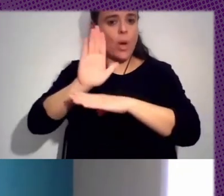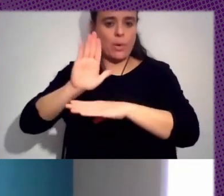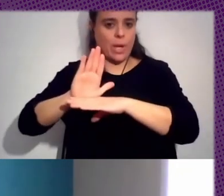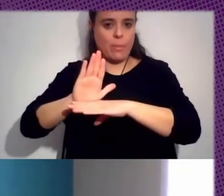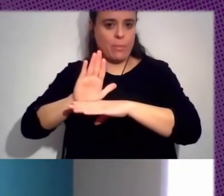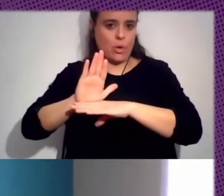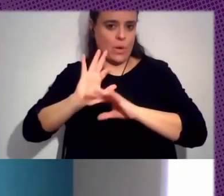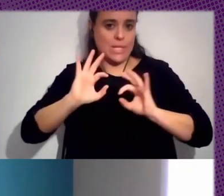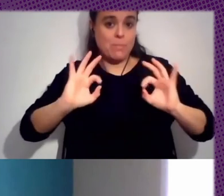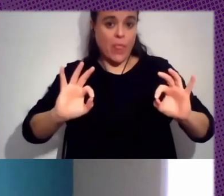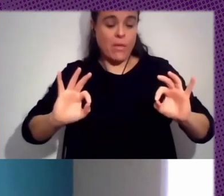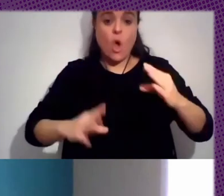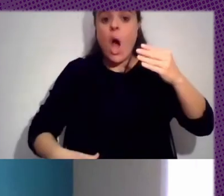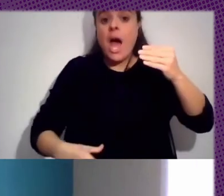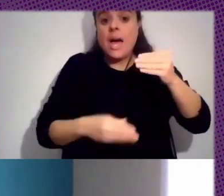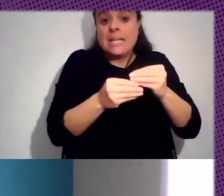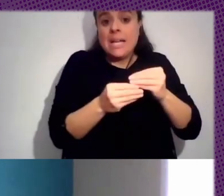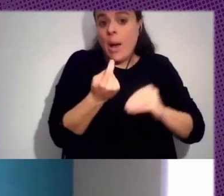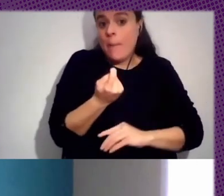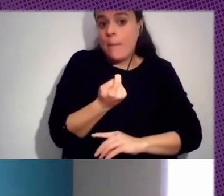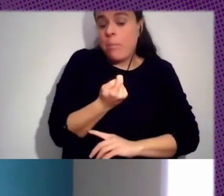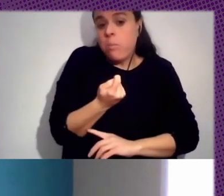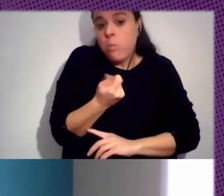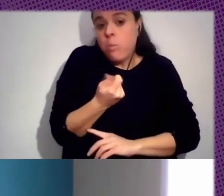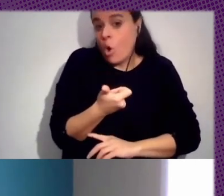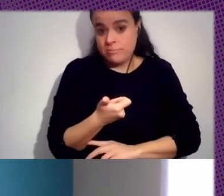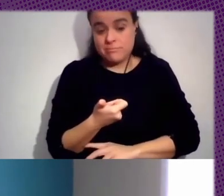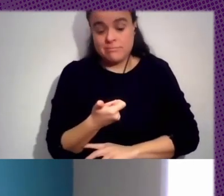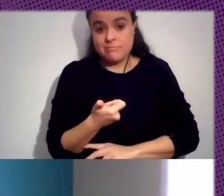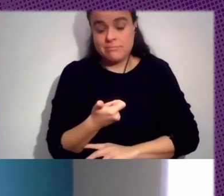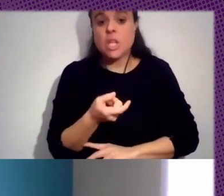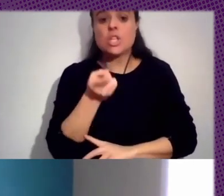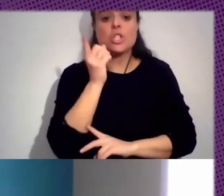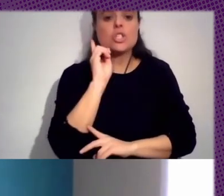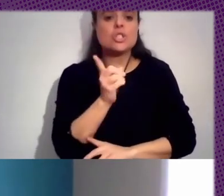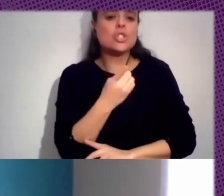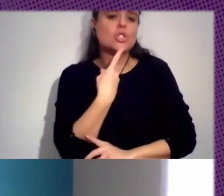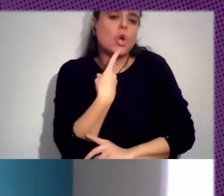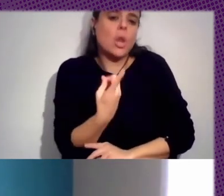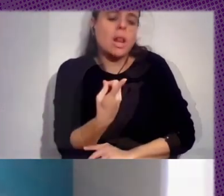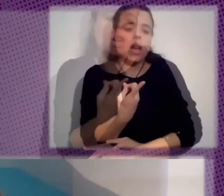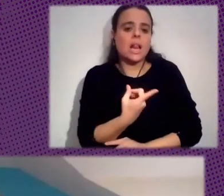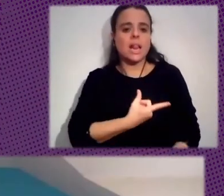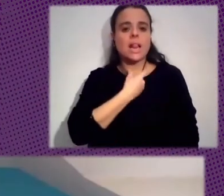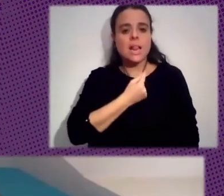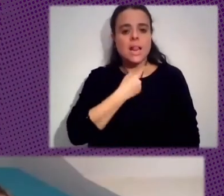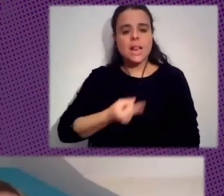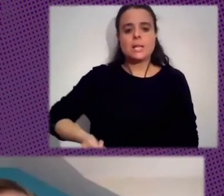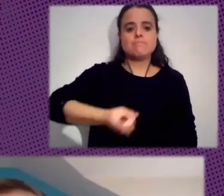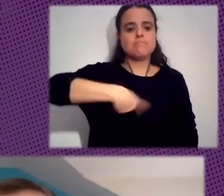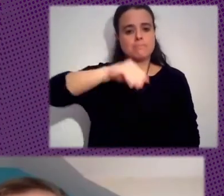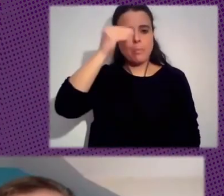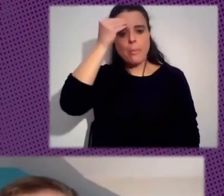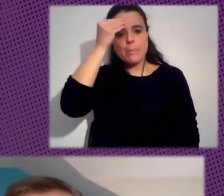Tengo Mucho Que Agregar Solamente Decir Que También Me Gustaría Que Pensáramos En